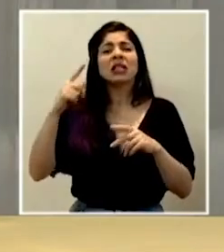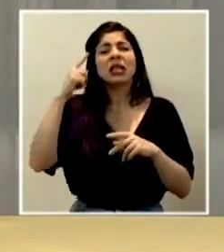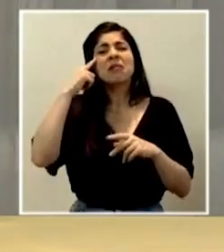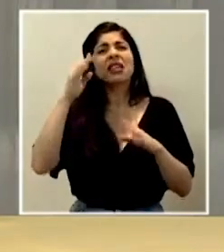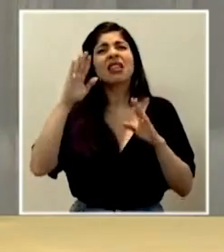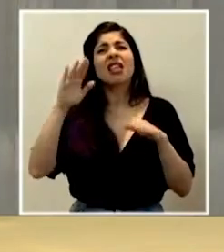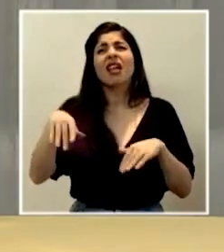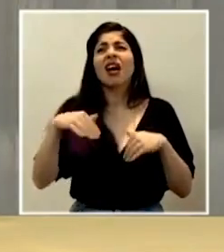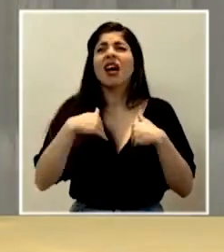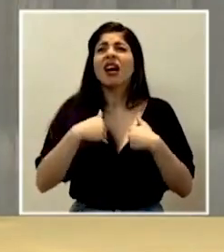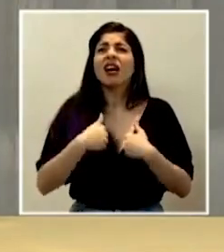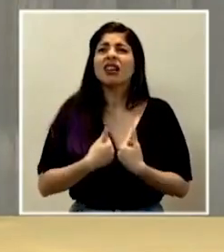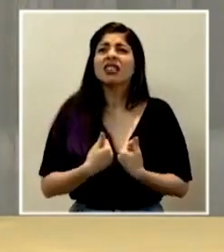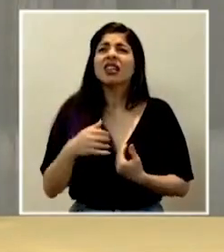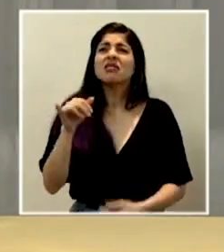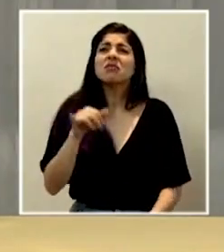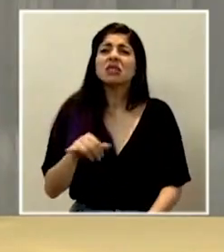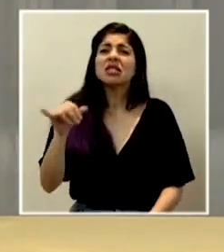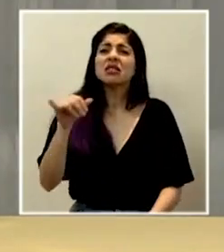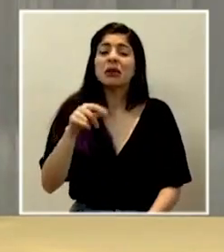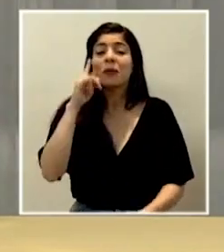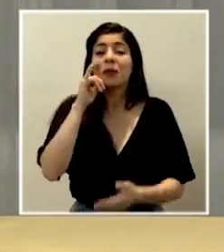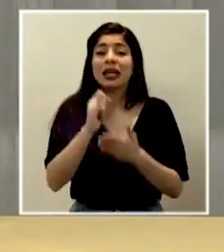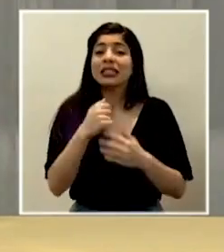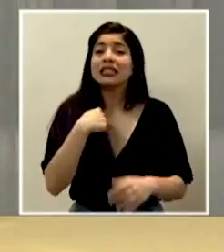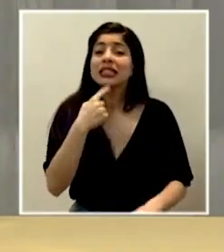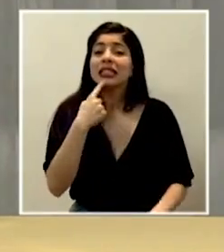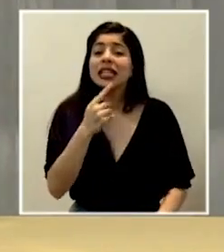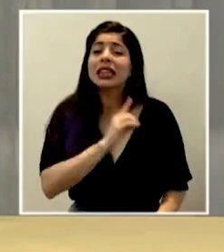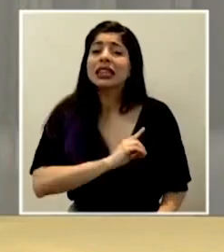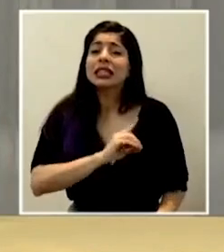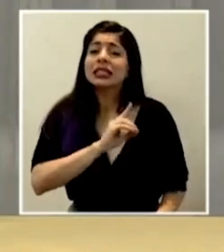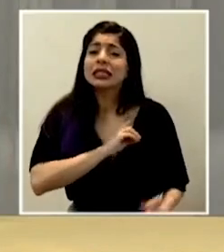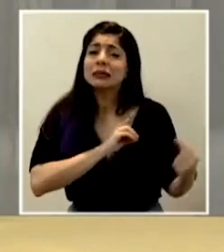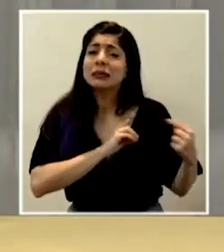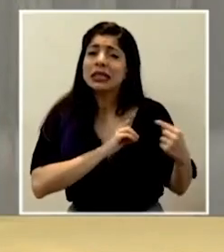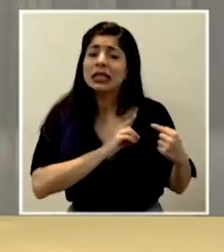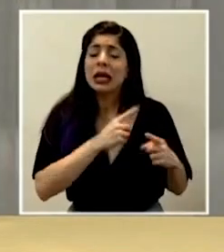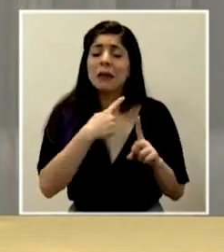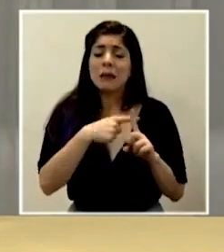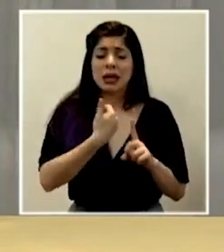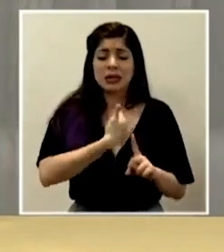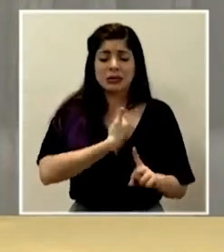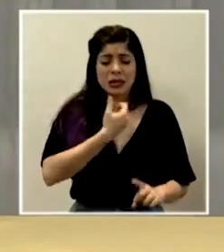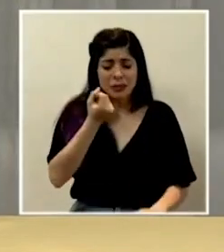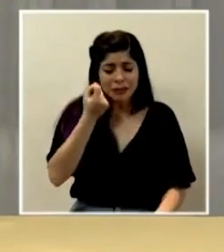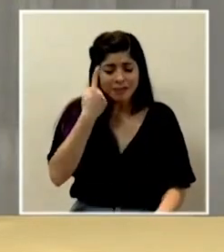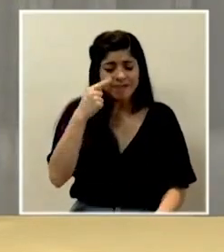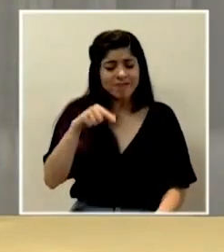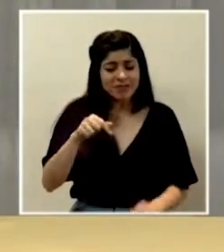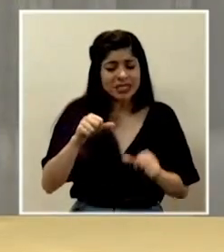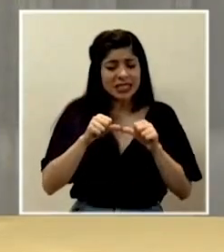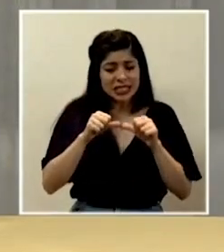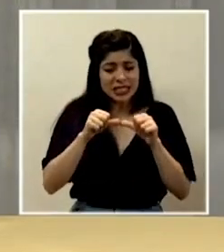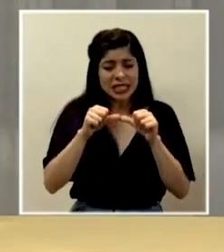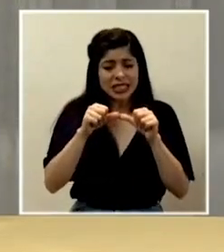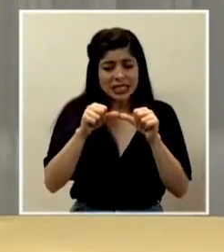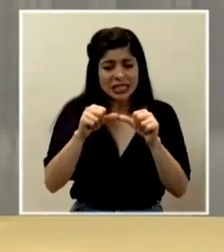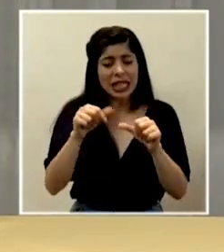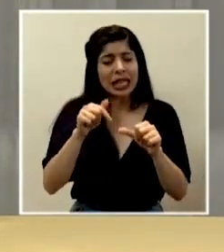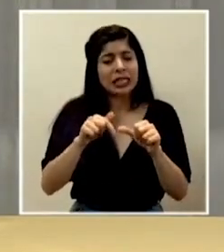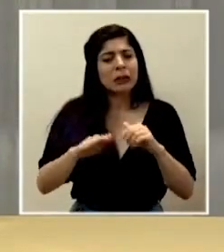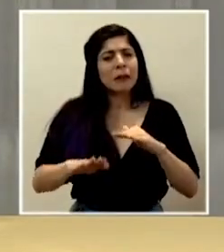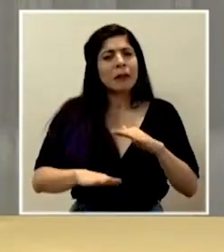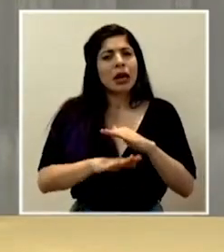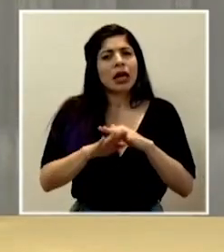de que tenemos que seguir viviendo en esto. Por eso yo indico que aquí la disciplina y el entendimiento de que esto continúa se hacen básicos